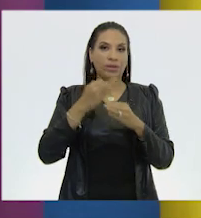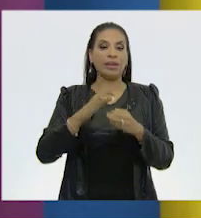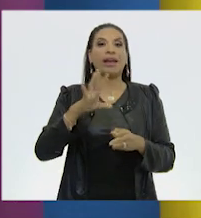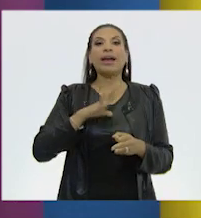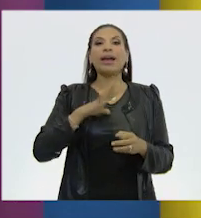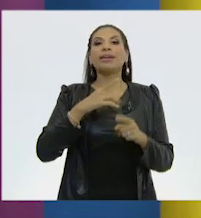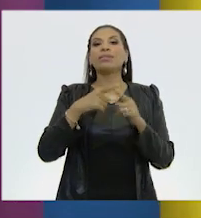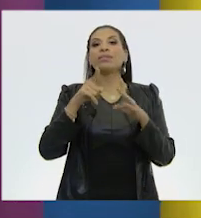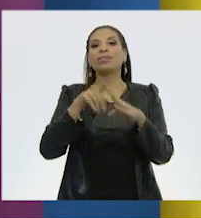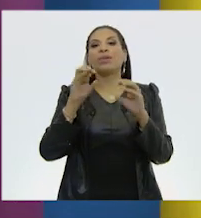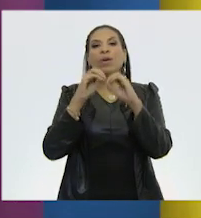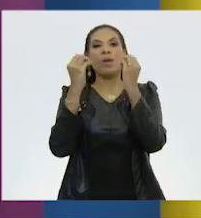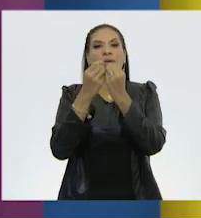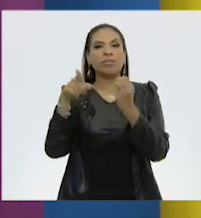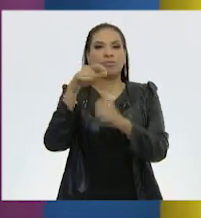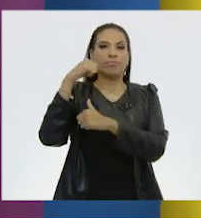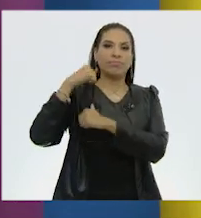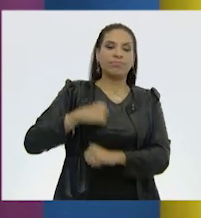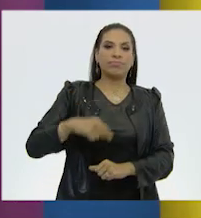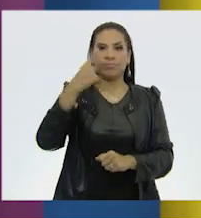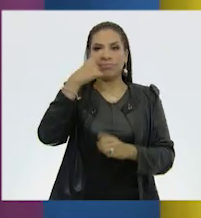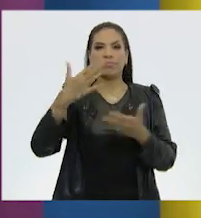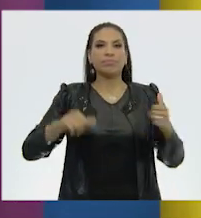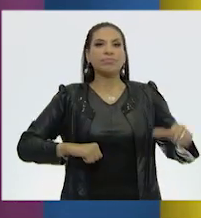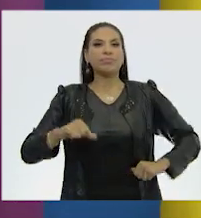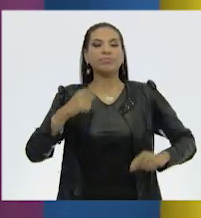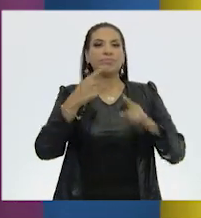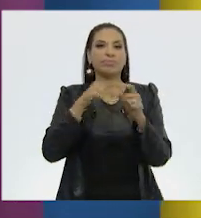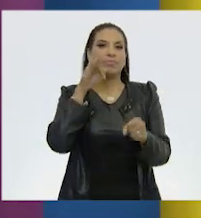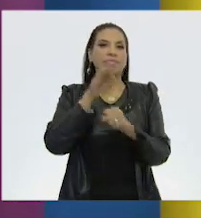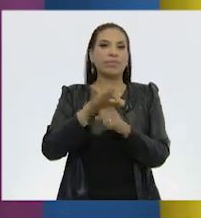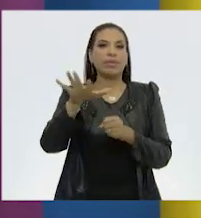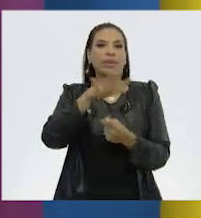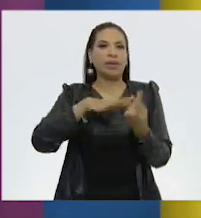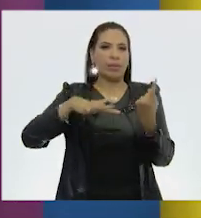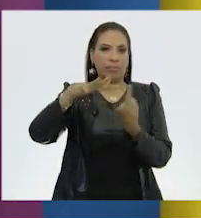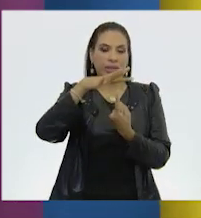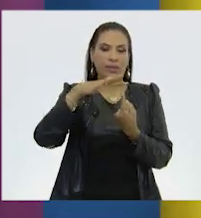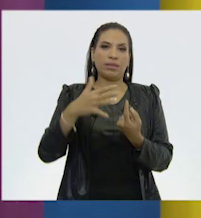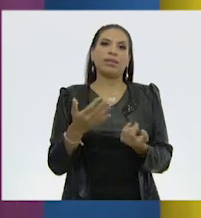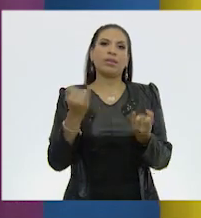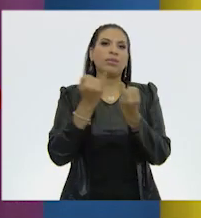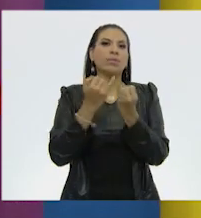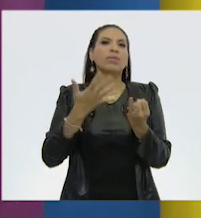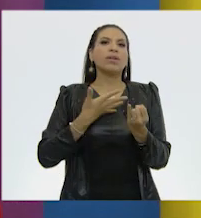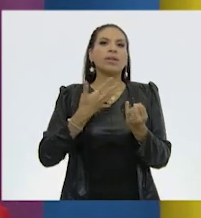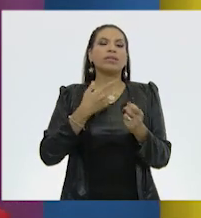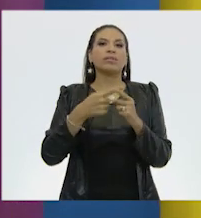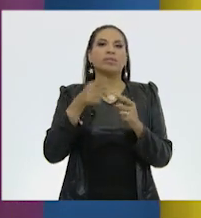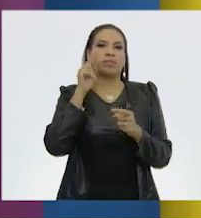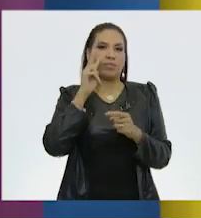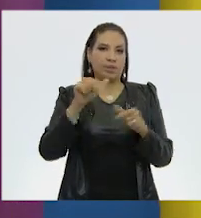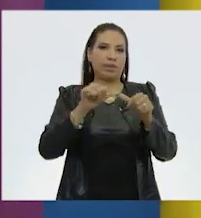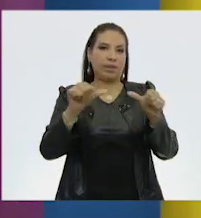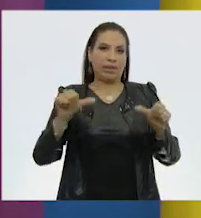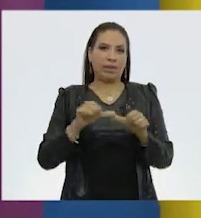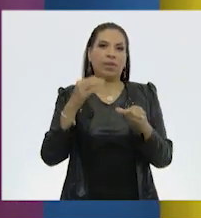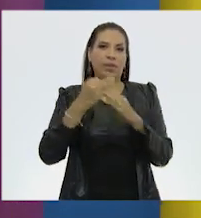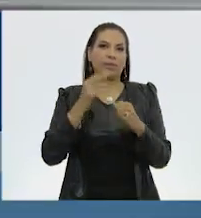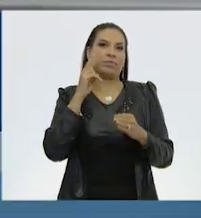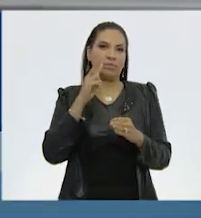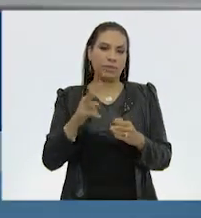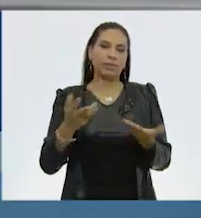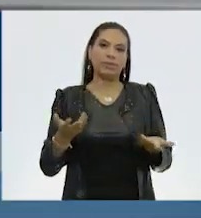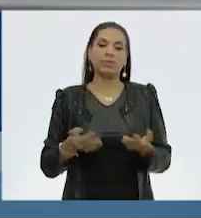existen organizaciones encargadas de tomar acciones a favor del medio ambiente, incluyendo estas áreas que acabamos de ver.